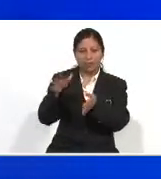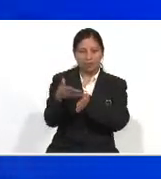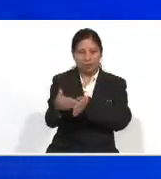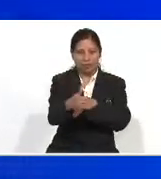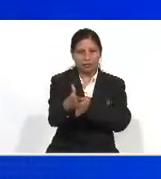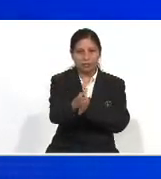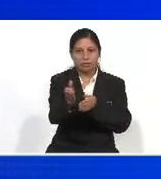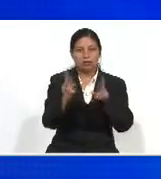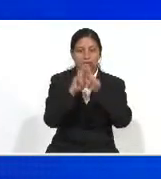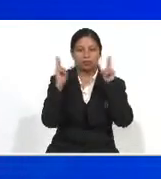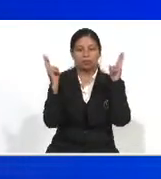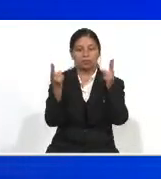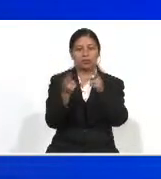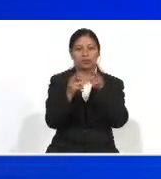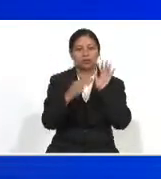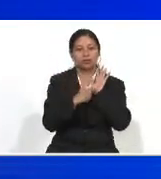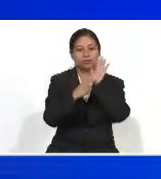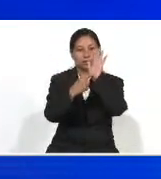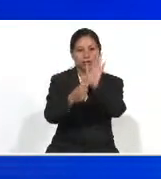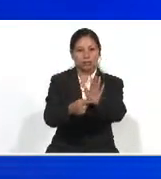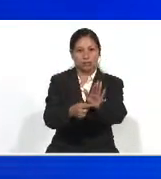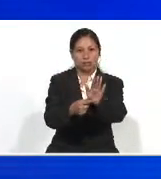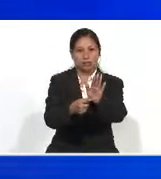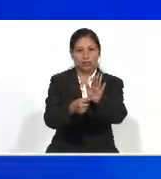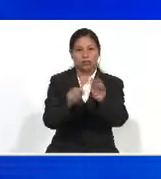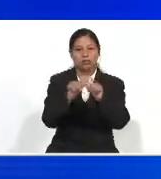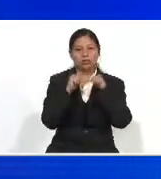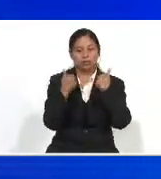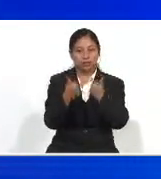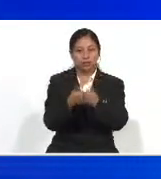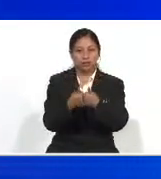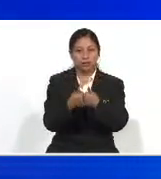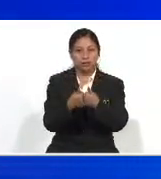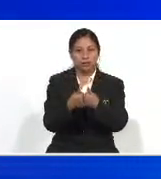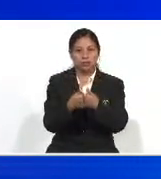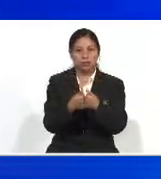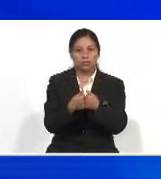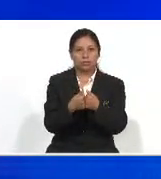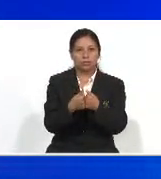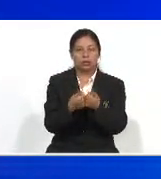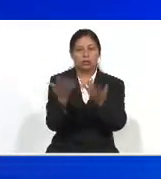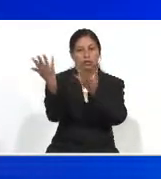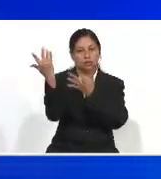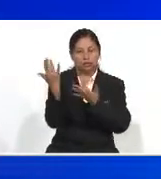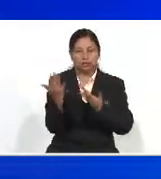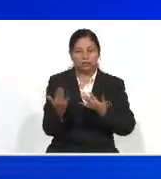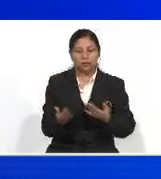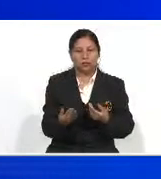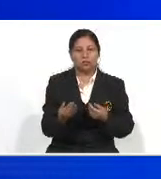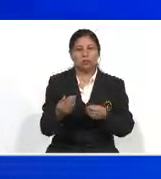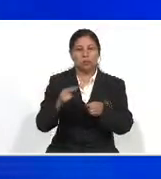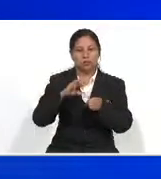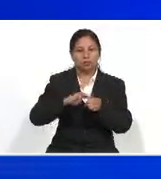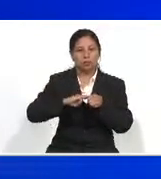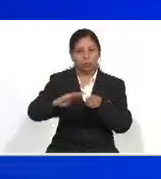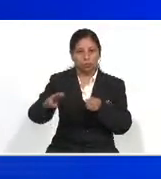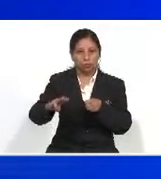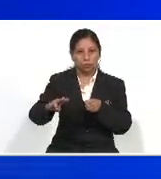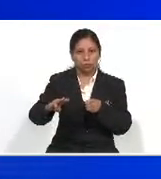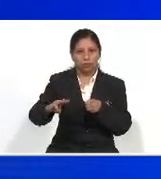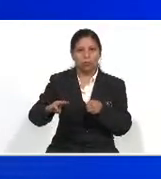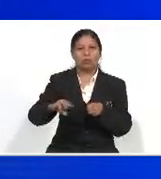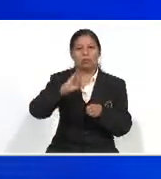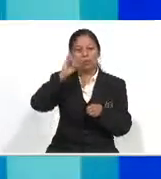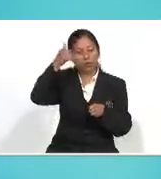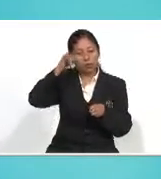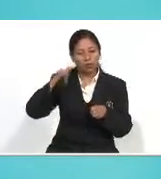la república Se reunió Con representantes De la asociación Una asociación De la esperanza Del municipio De Comapa